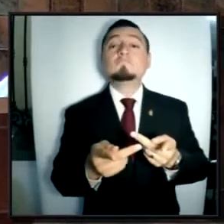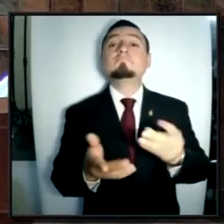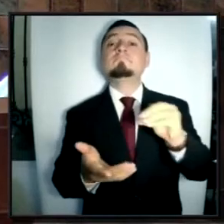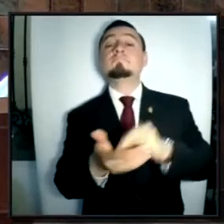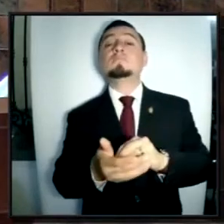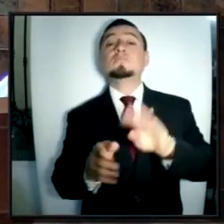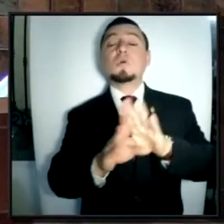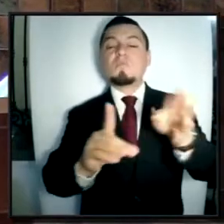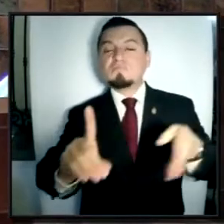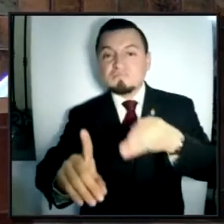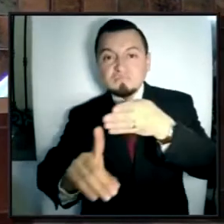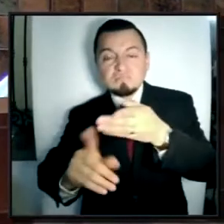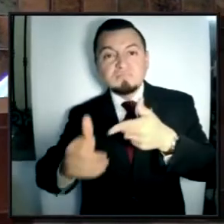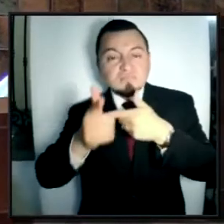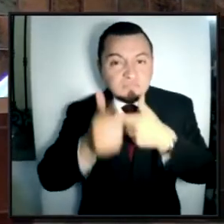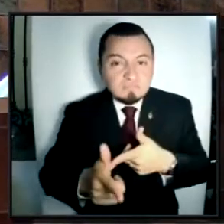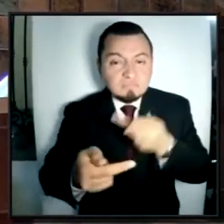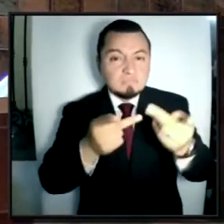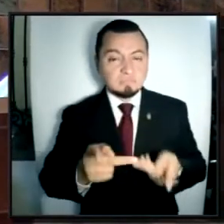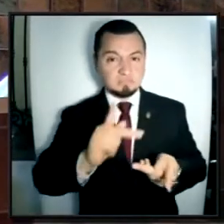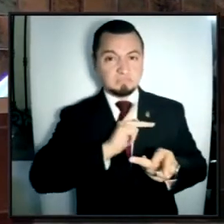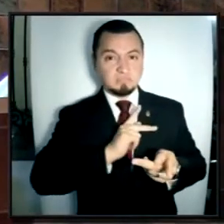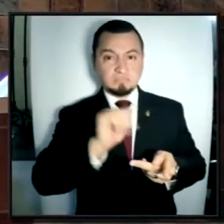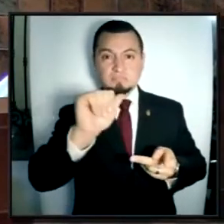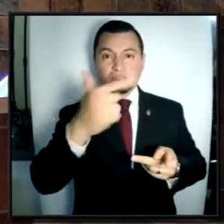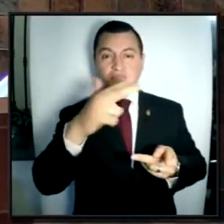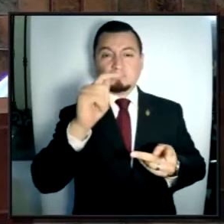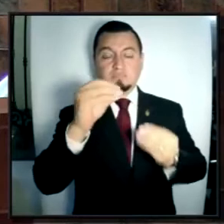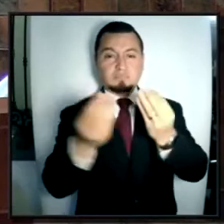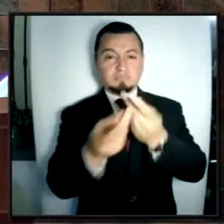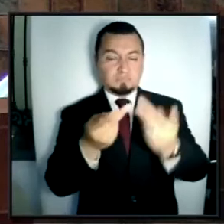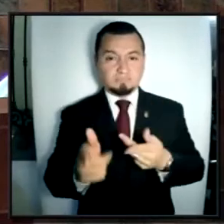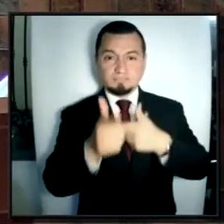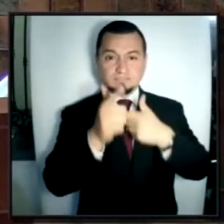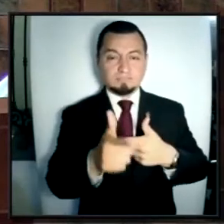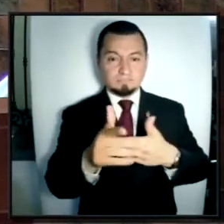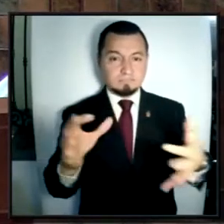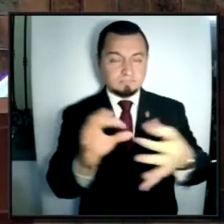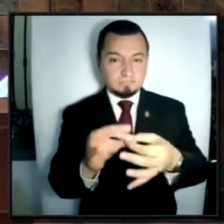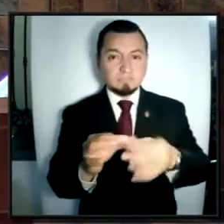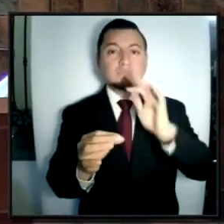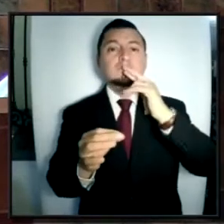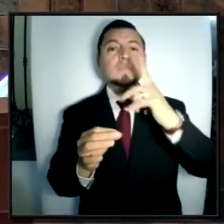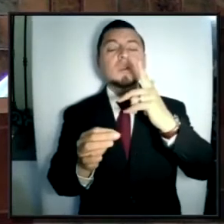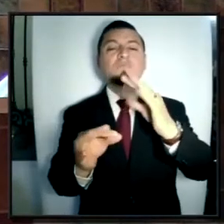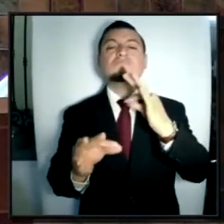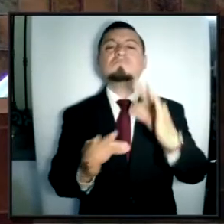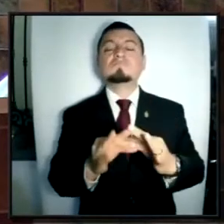rumbo y se creó un mecanismo de avance robusto, el cual tiene ahora como reto demostrar su eficiencia.